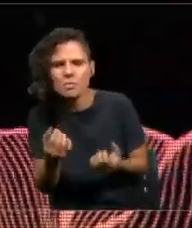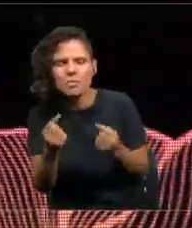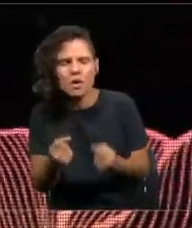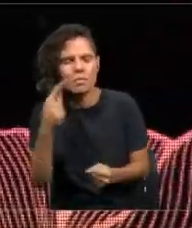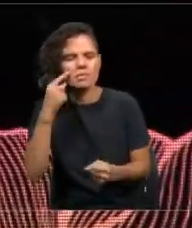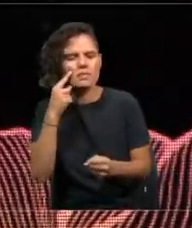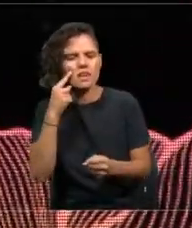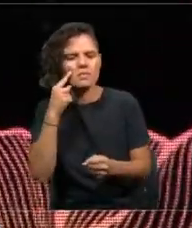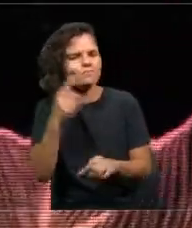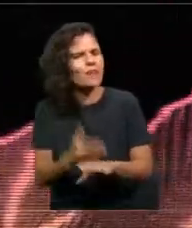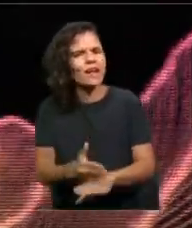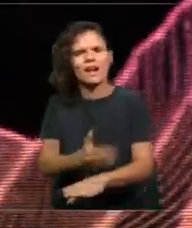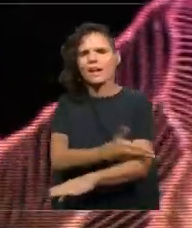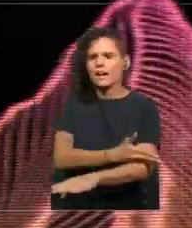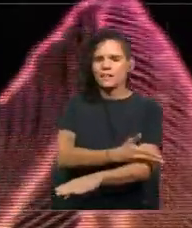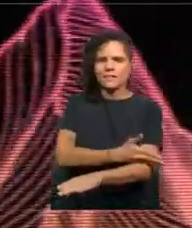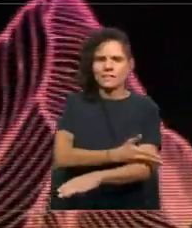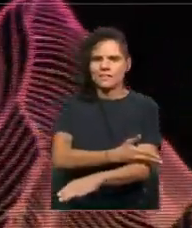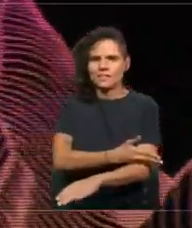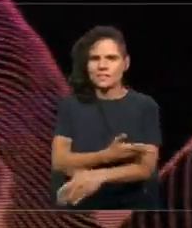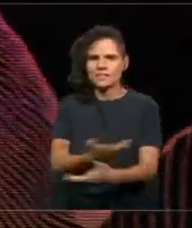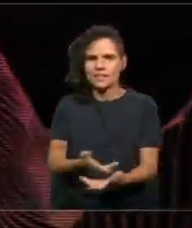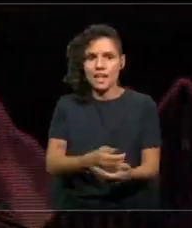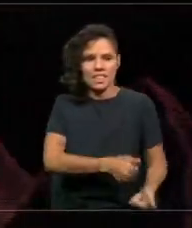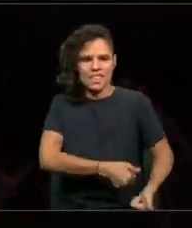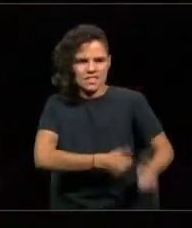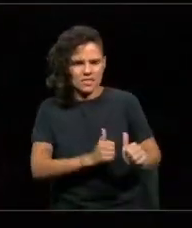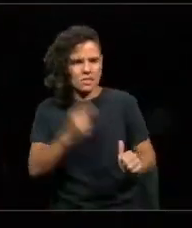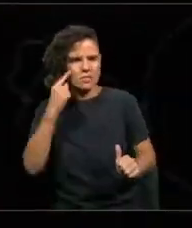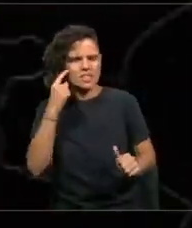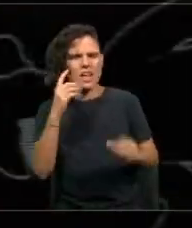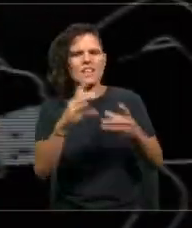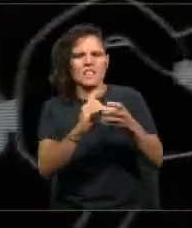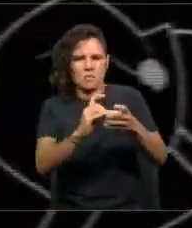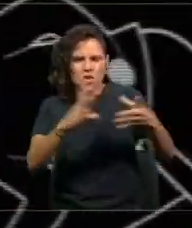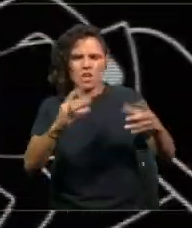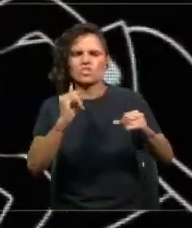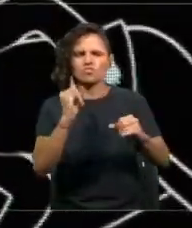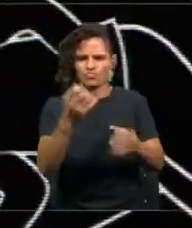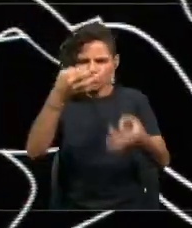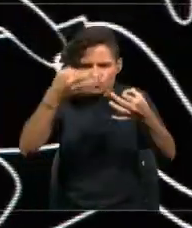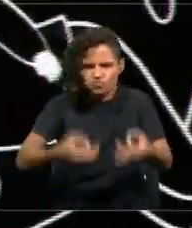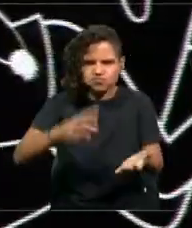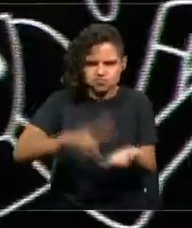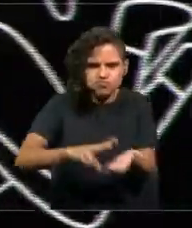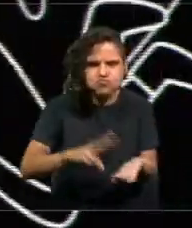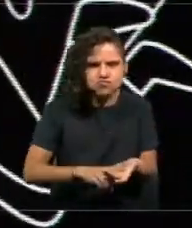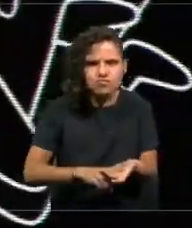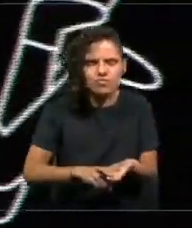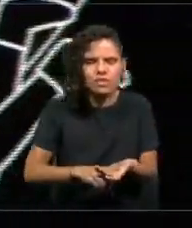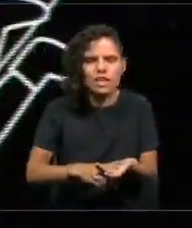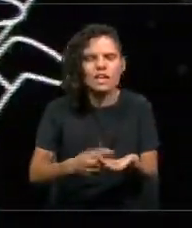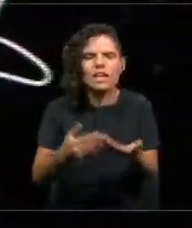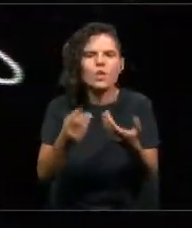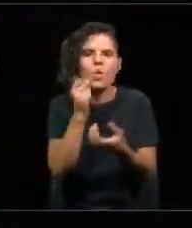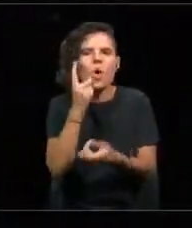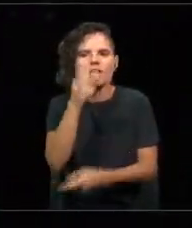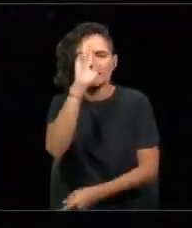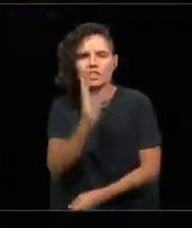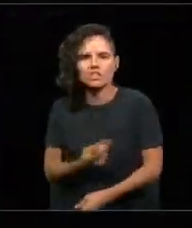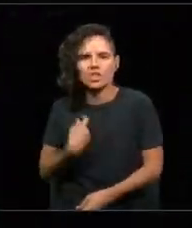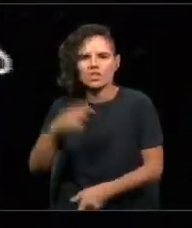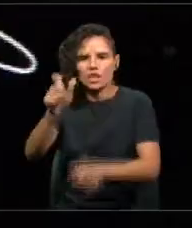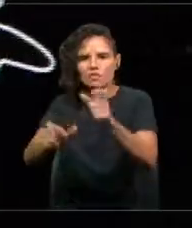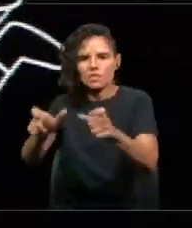previo. El desafío no es solo cómo vamos a profundizar la democracia y concebir el rol de los actores sociales en la